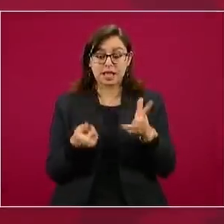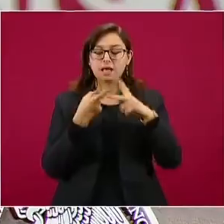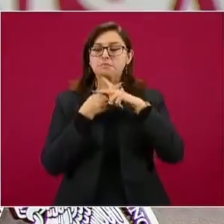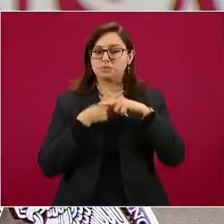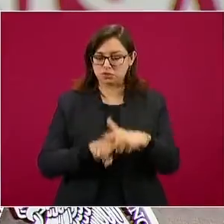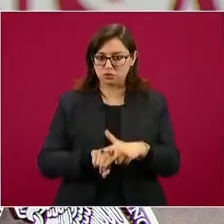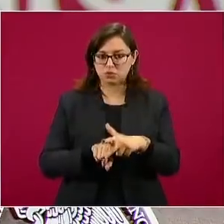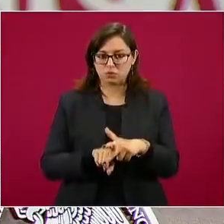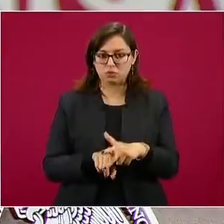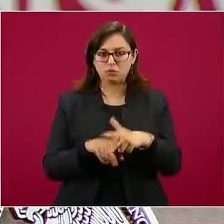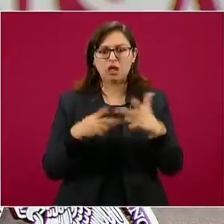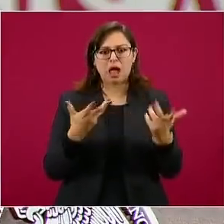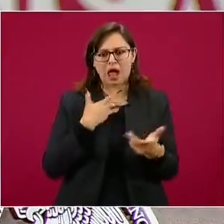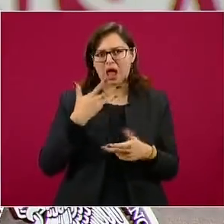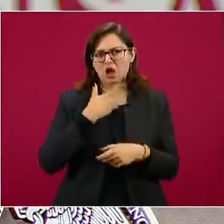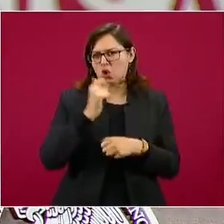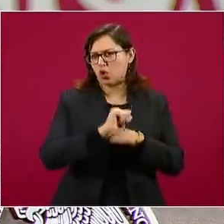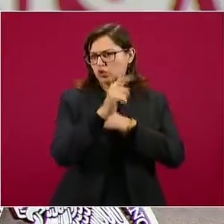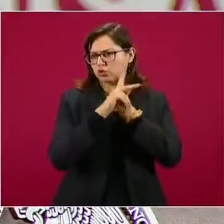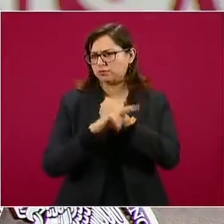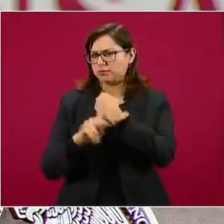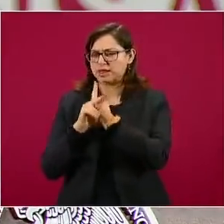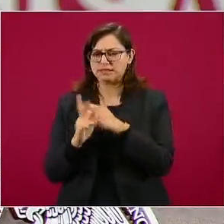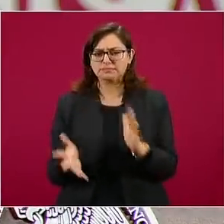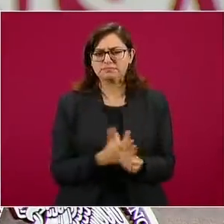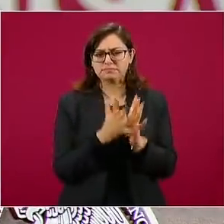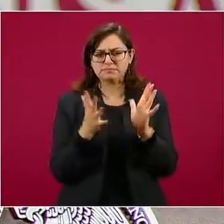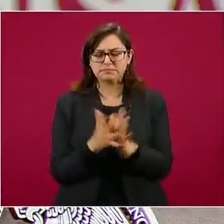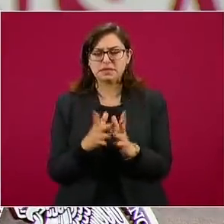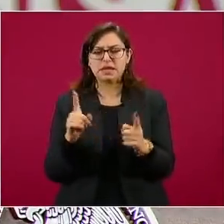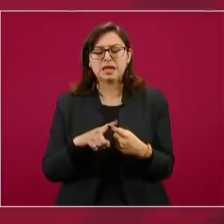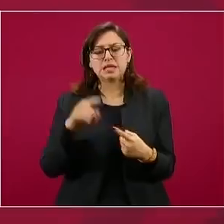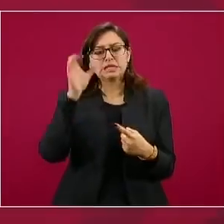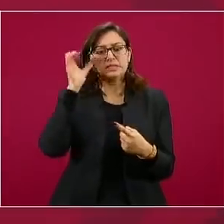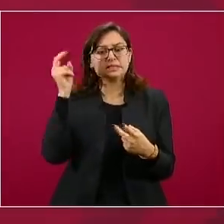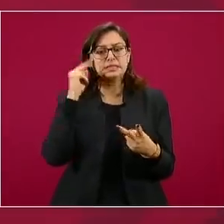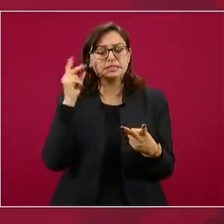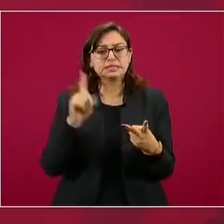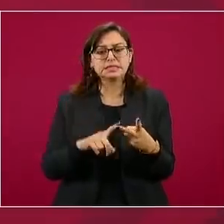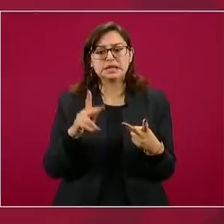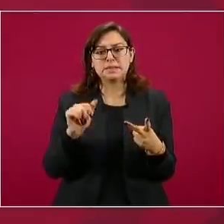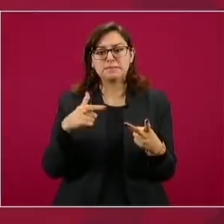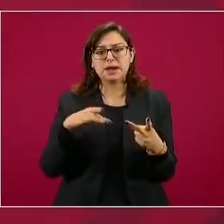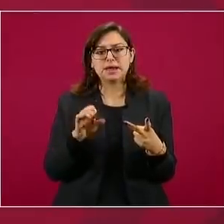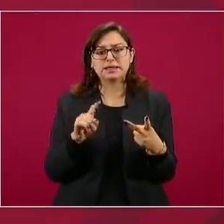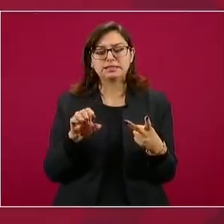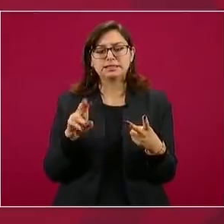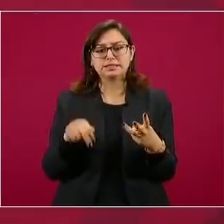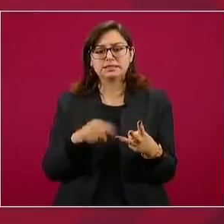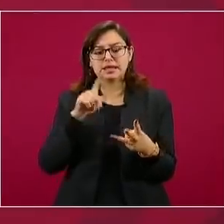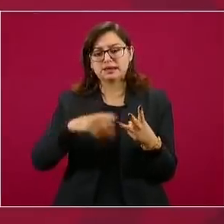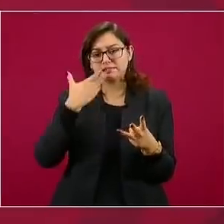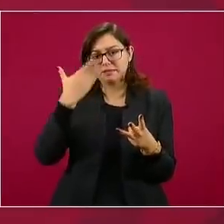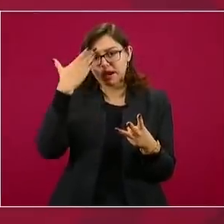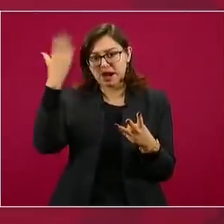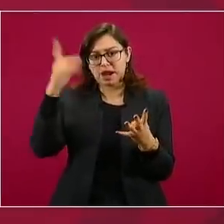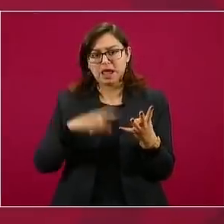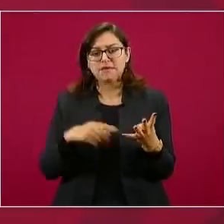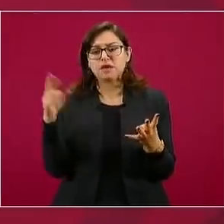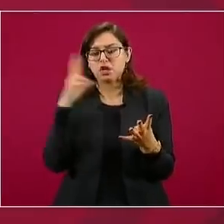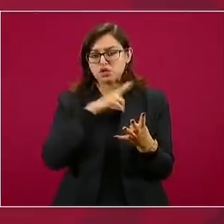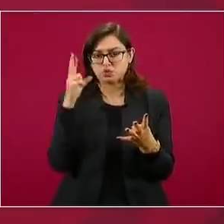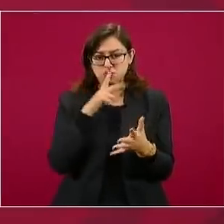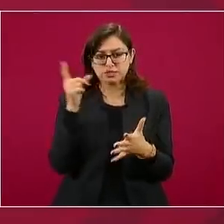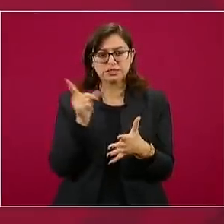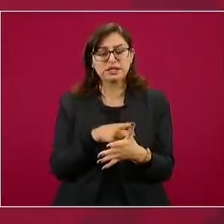tiene otros países que están participando, como China, Pakistán, Arabia Saudita, Rusia y México